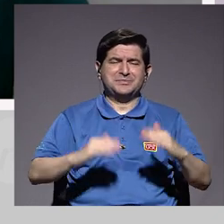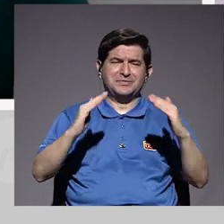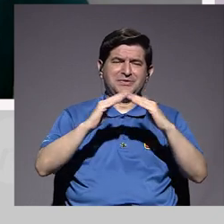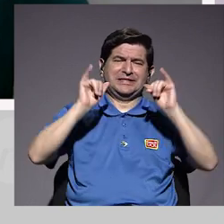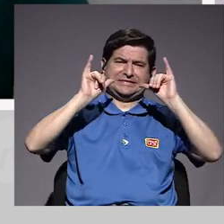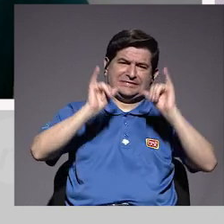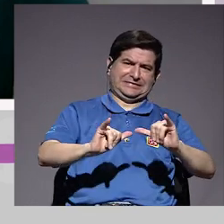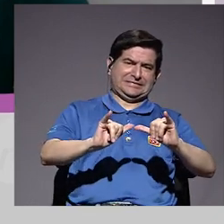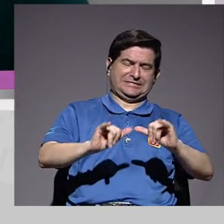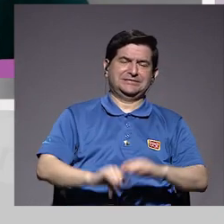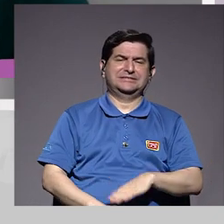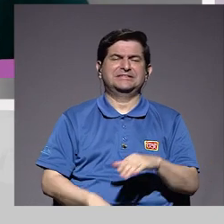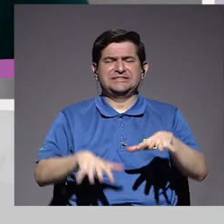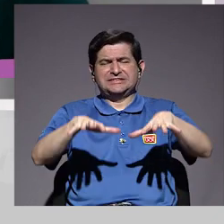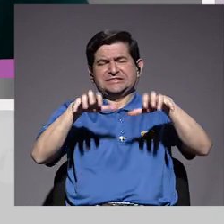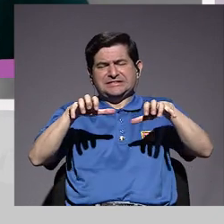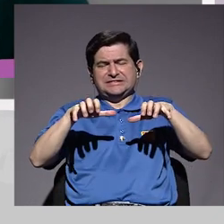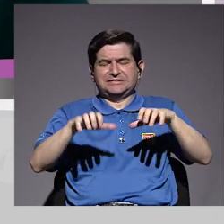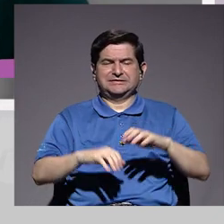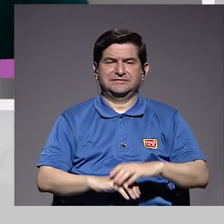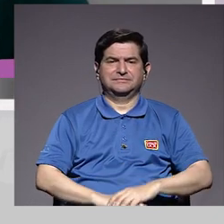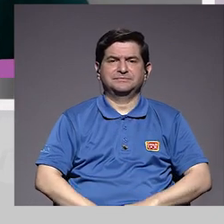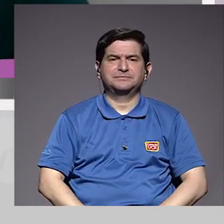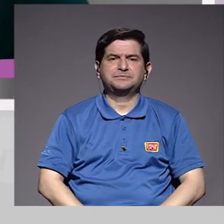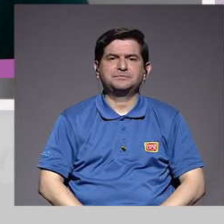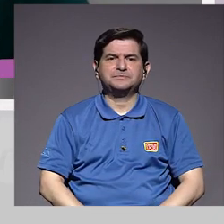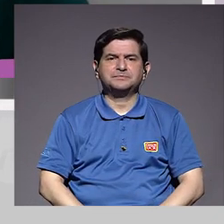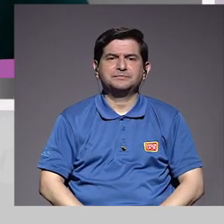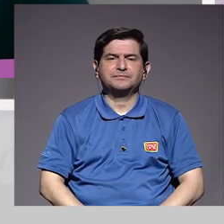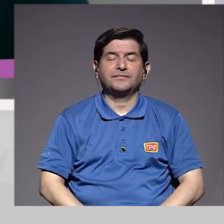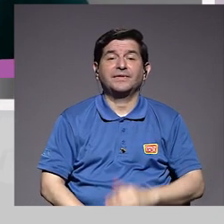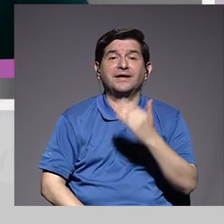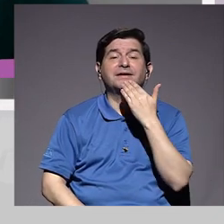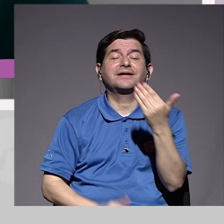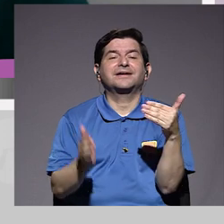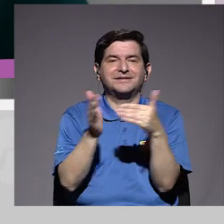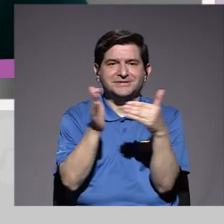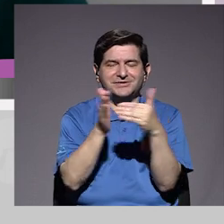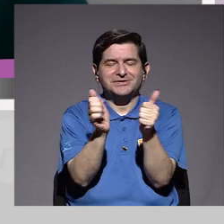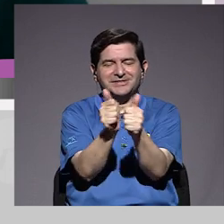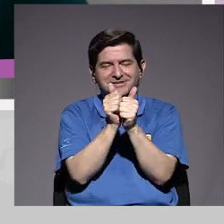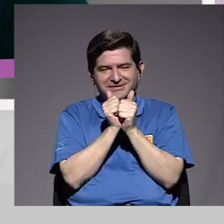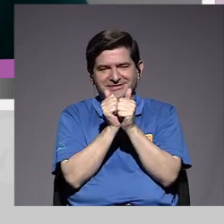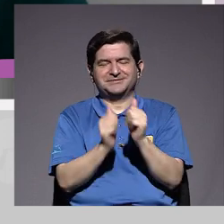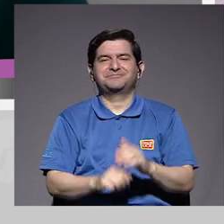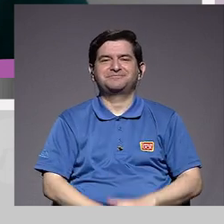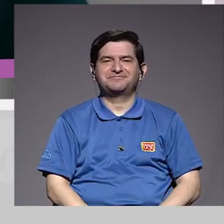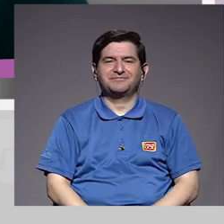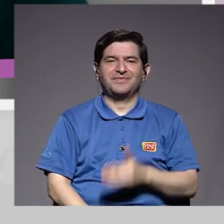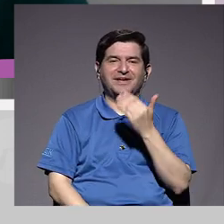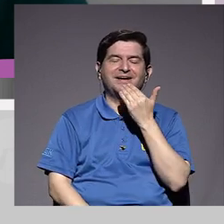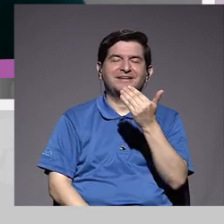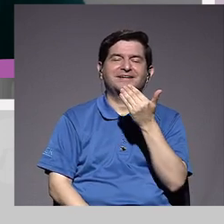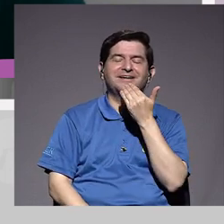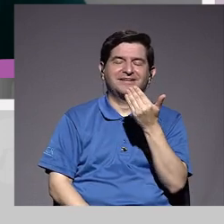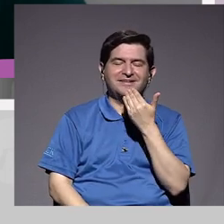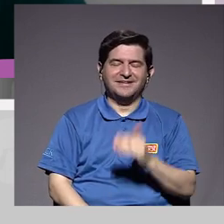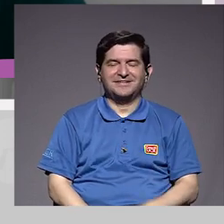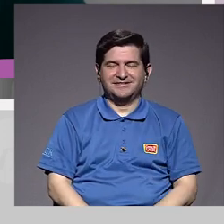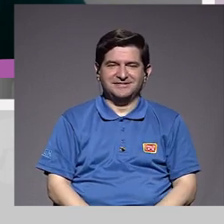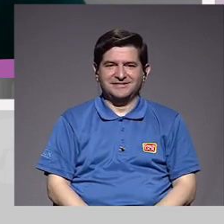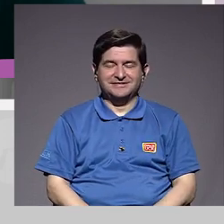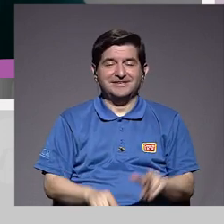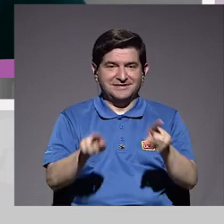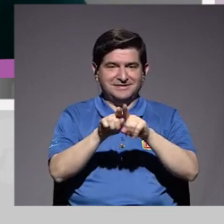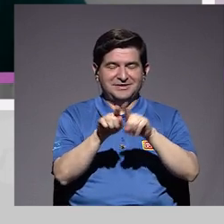casa y con mucho estrés y toda esta cuestión. Doctor, gracias nuevamente por estar con nosotros. Gracias, Gabriela. Gracias